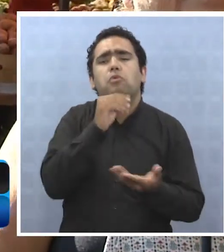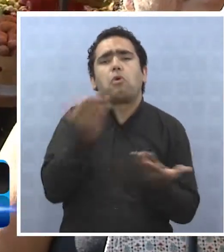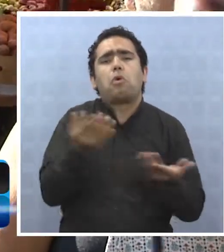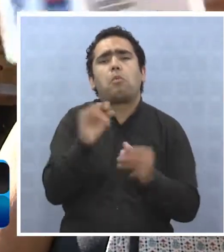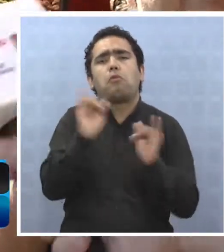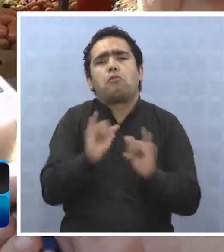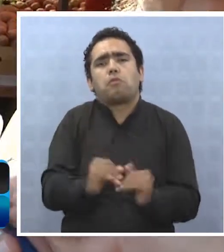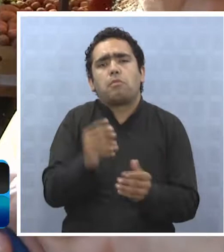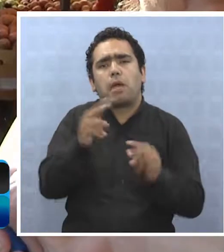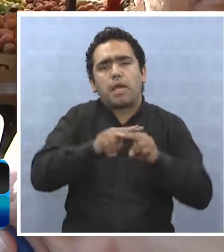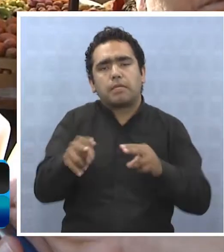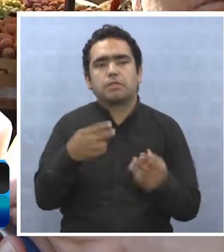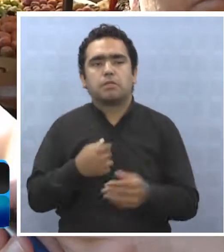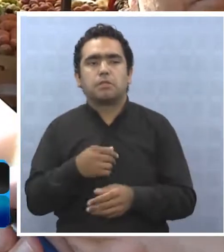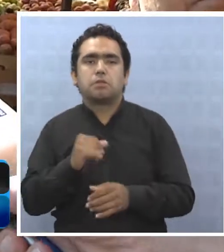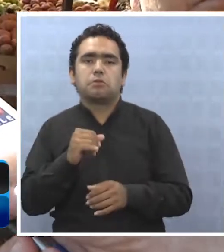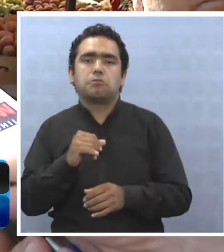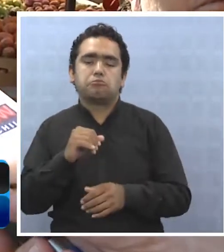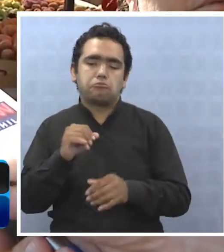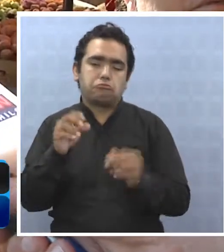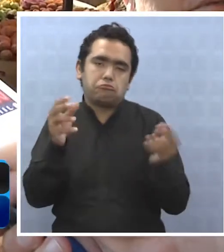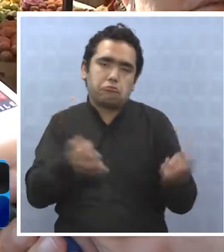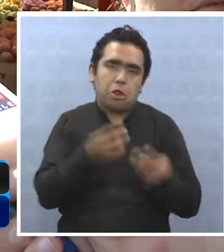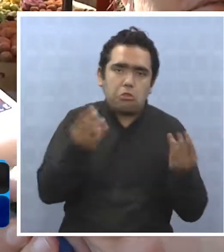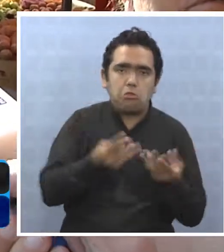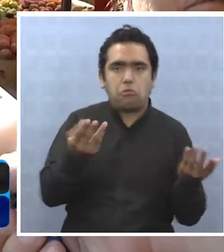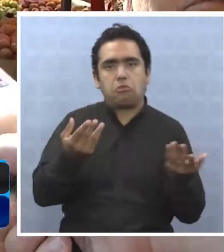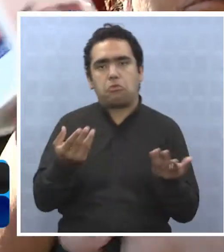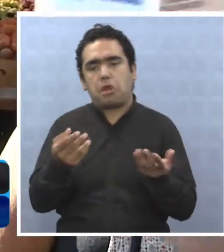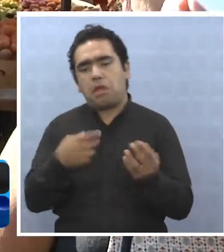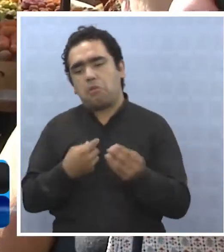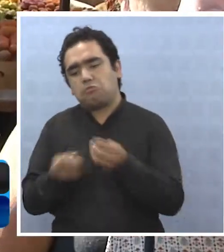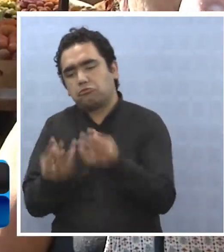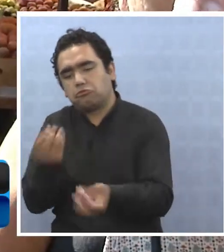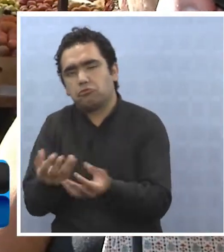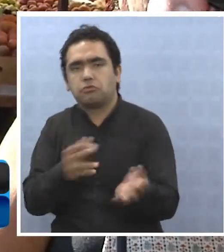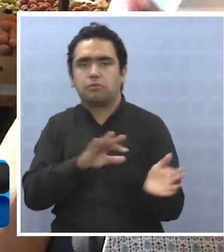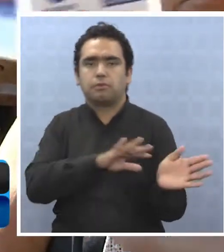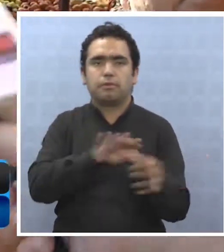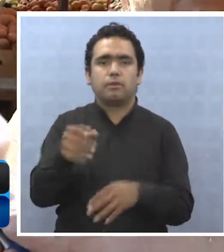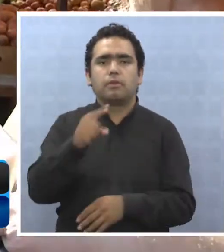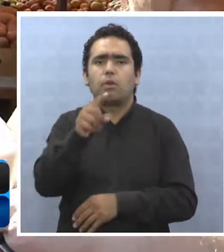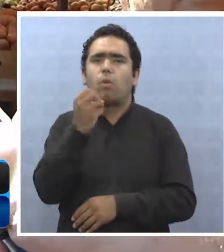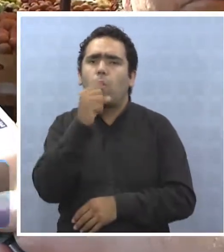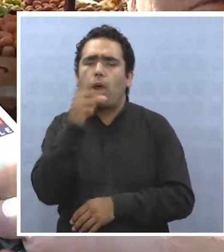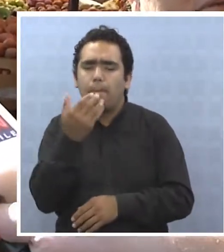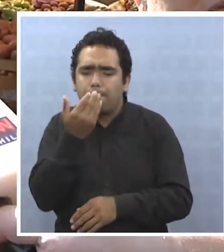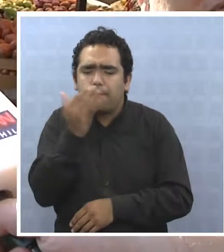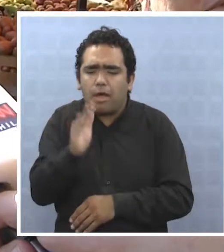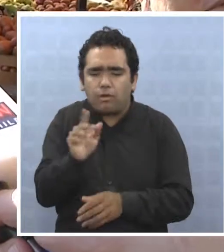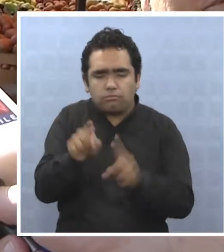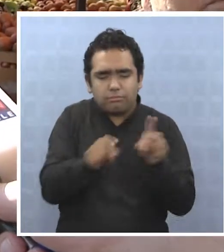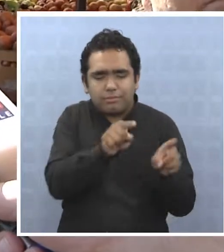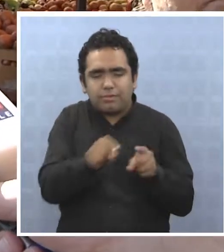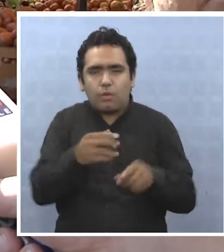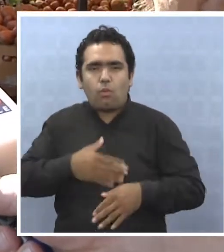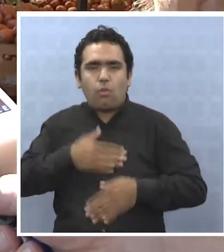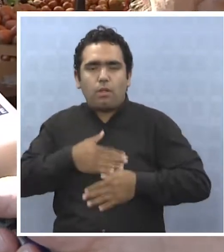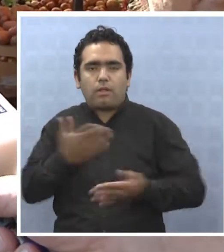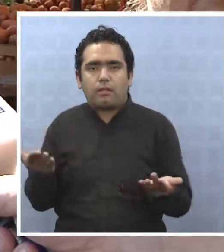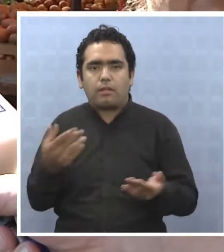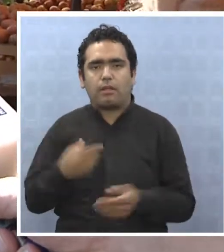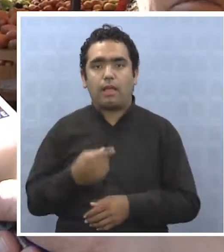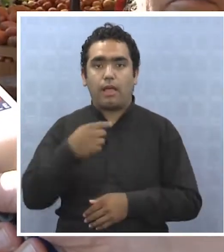pasteles, tortillas. De todo, todo, sí. Ajá, ¿tiene alguna verdura o fruta preferida? La fruta